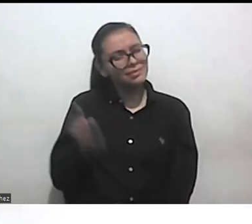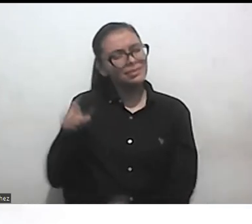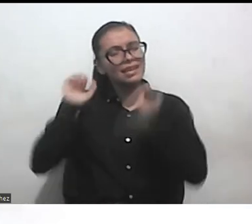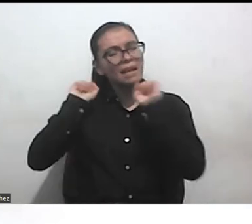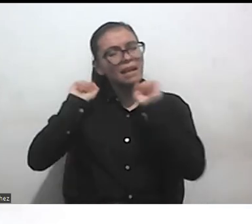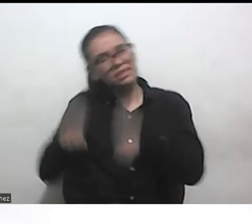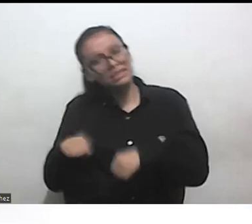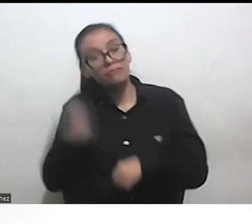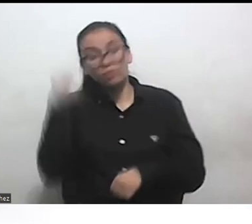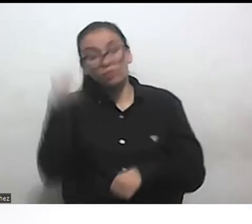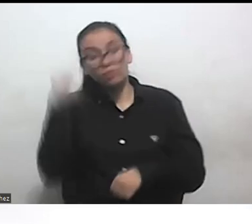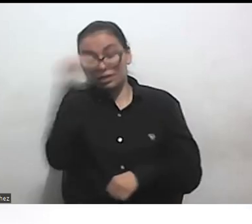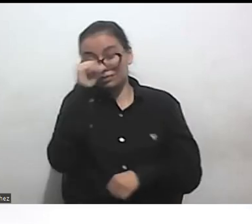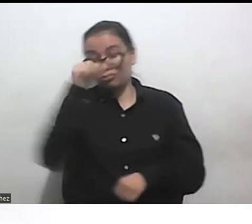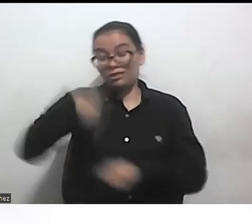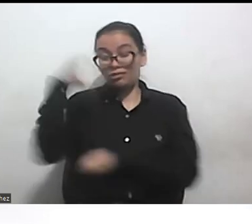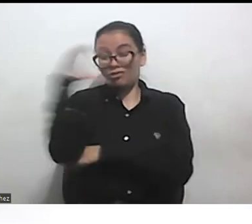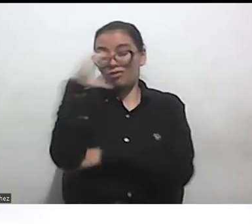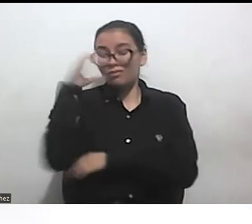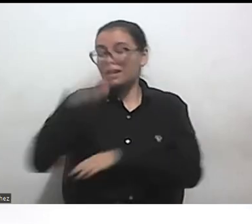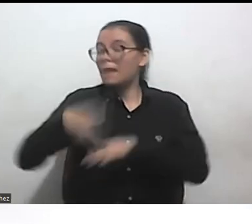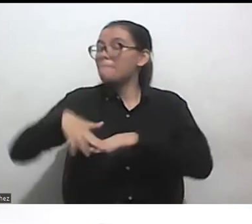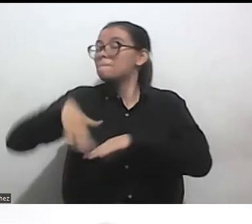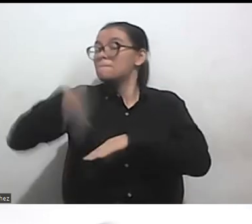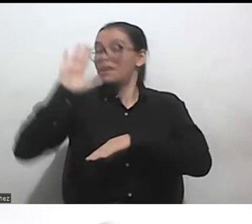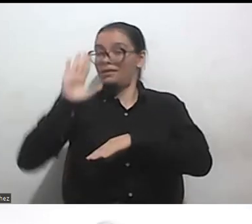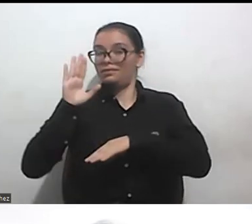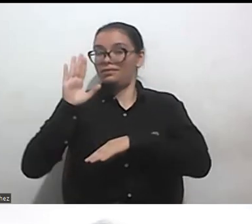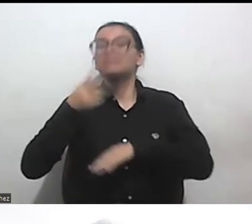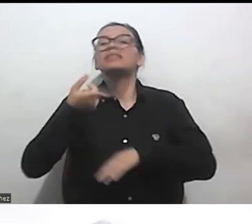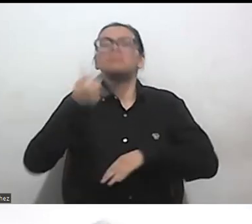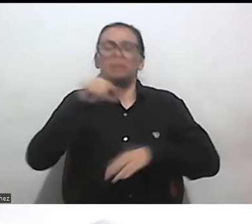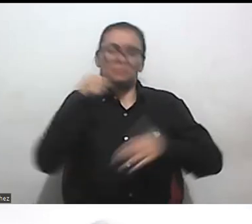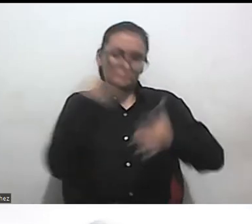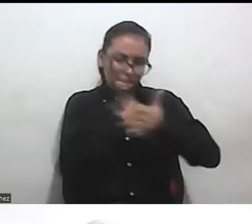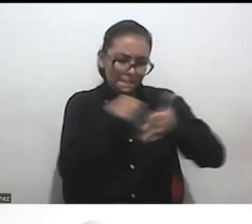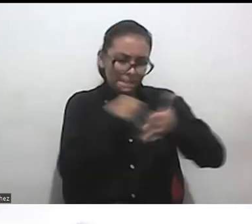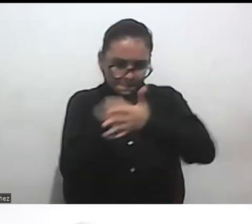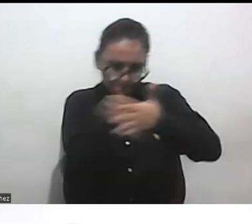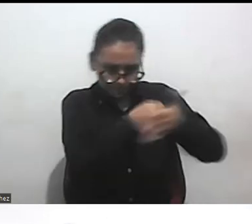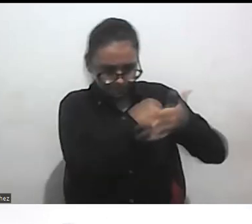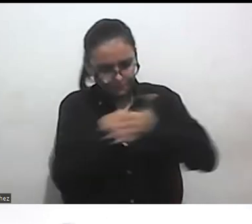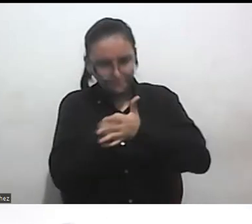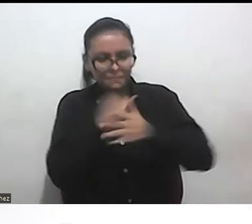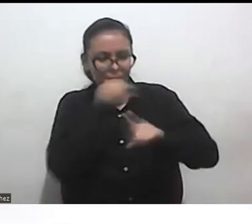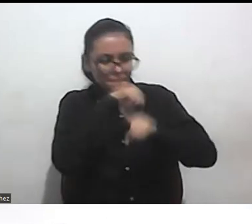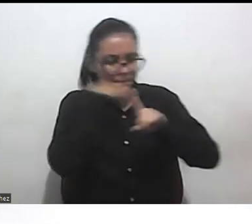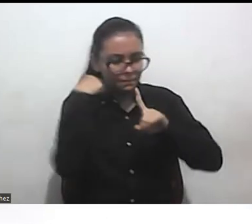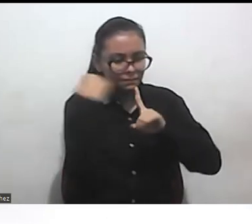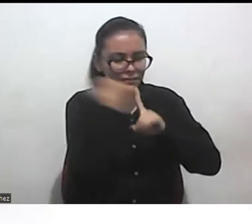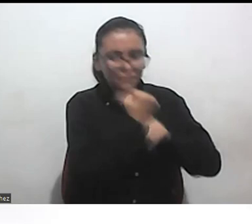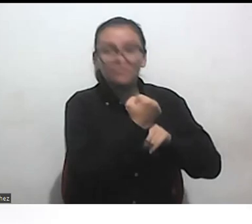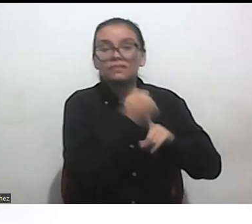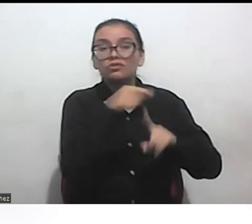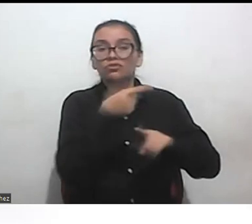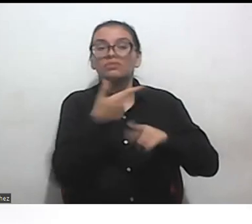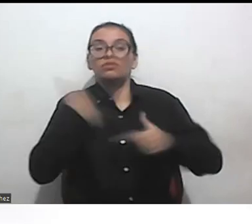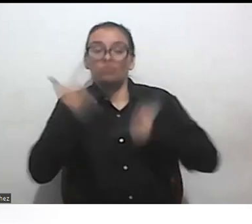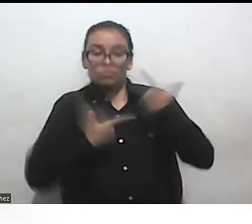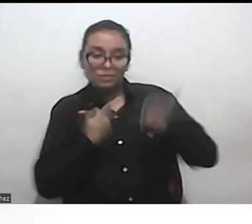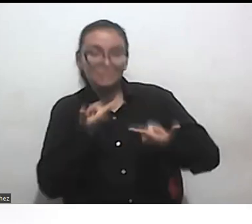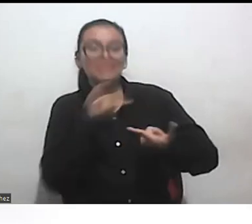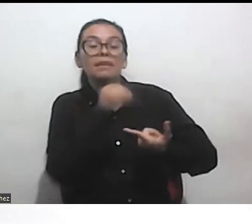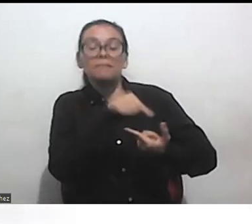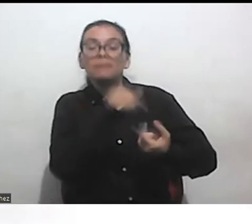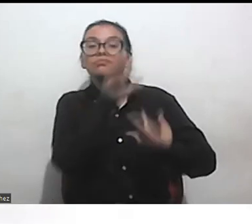en los movimientos sociales vemos una tensión clarísima también entre las luchas de los diferentes movimientos lo otro es que